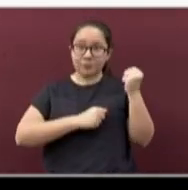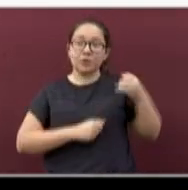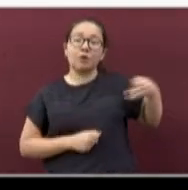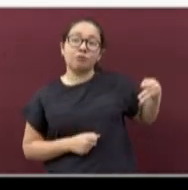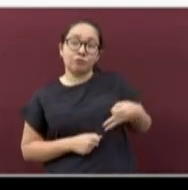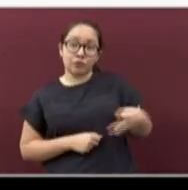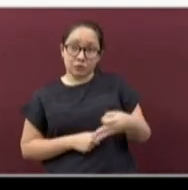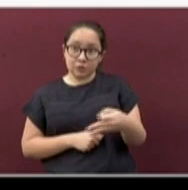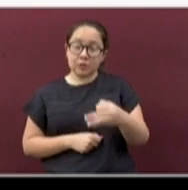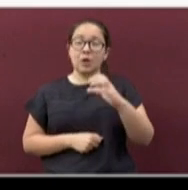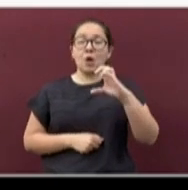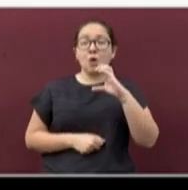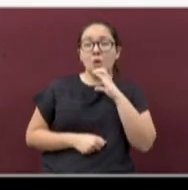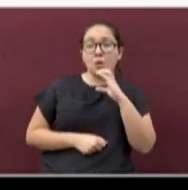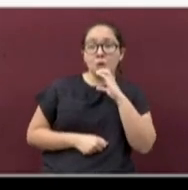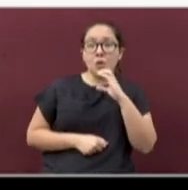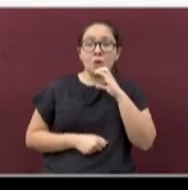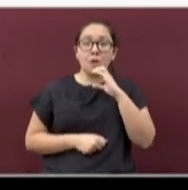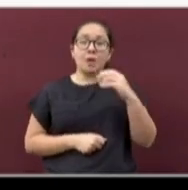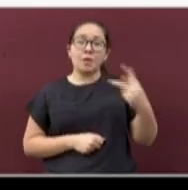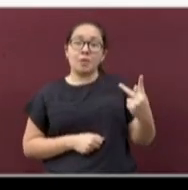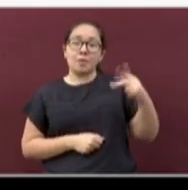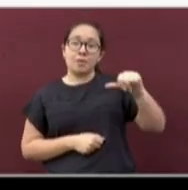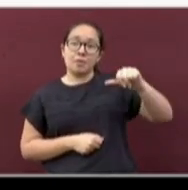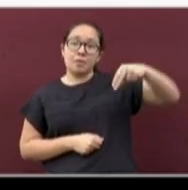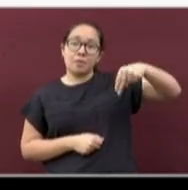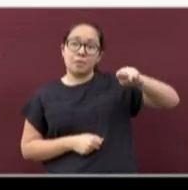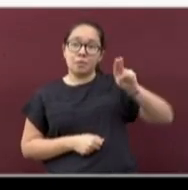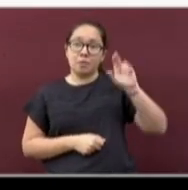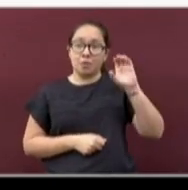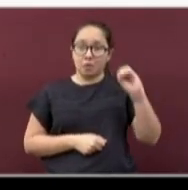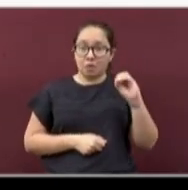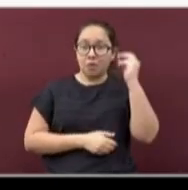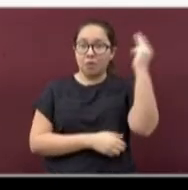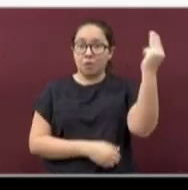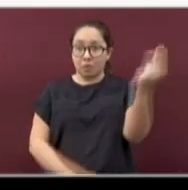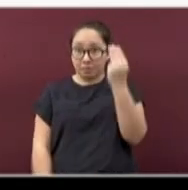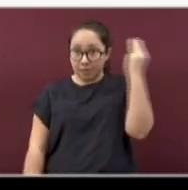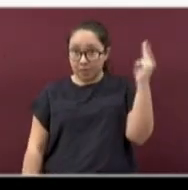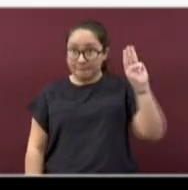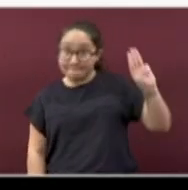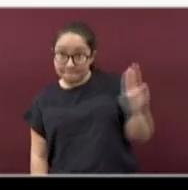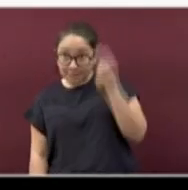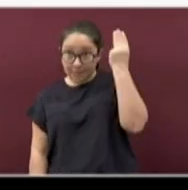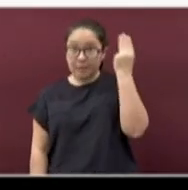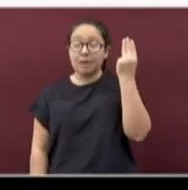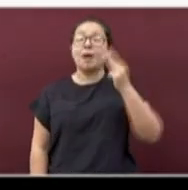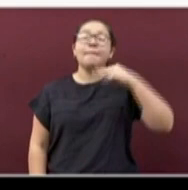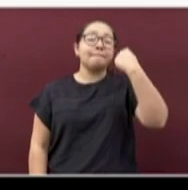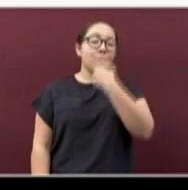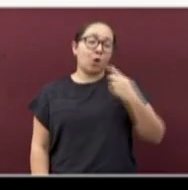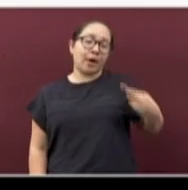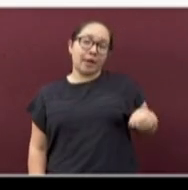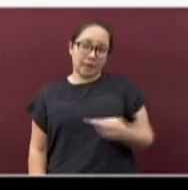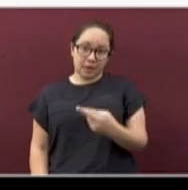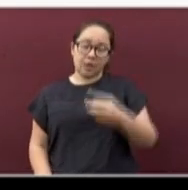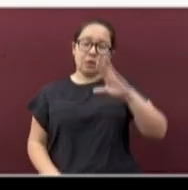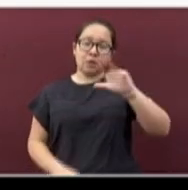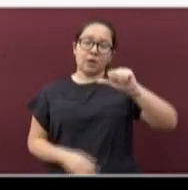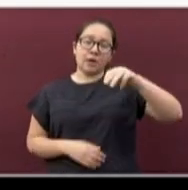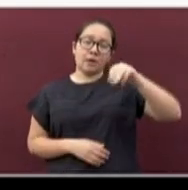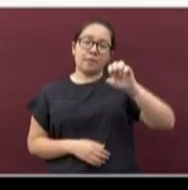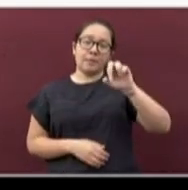Fortín, Córdoba, Pánuco, Minatitlán, Boca del Río, Camerino Zeta